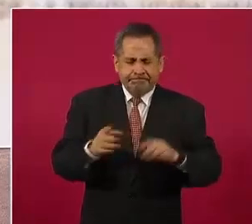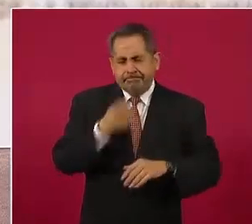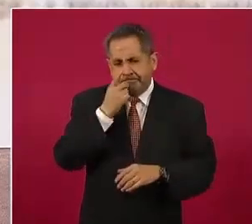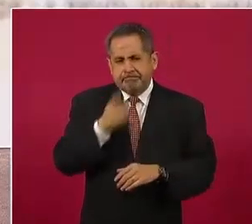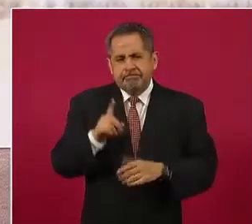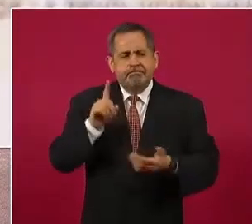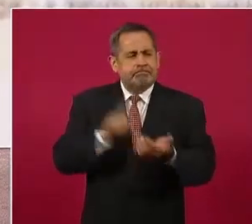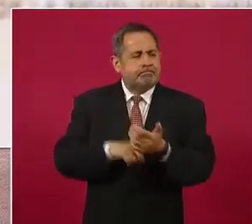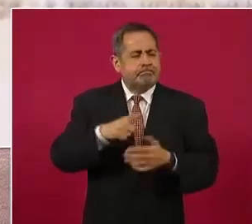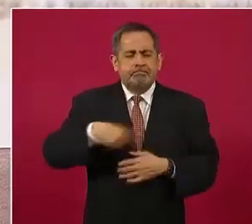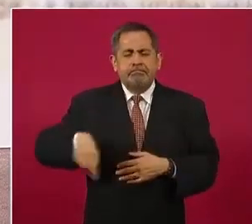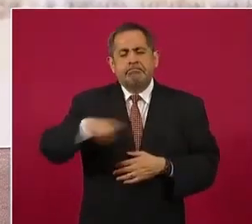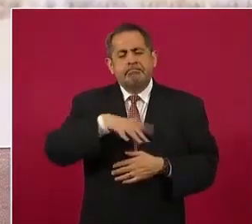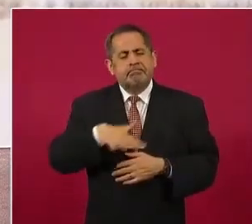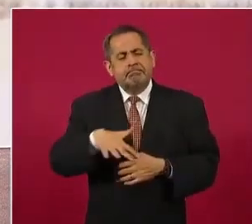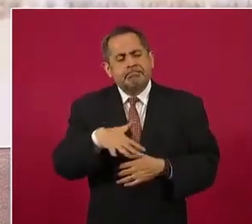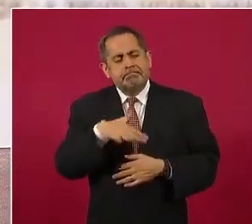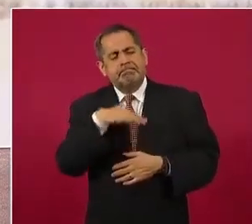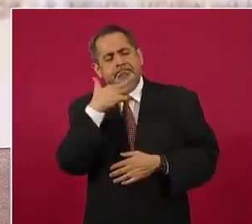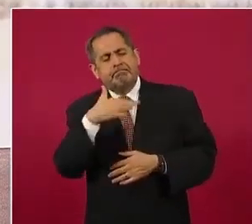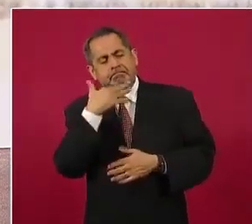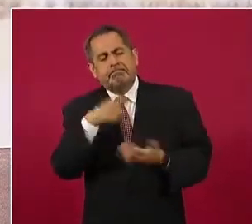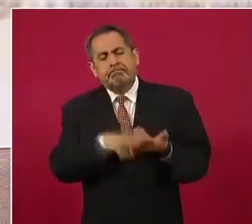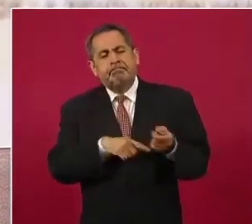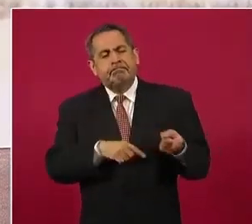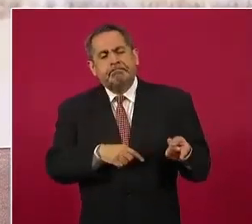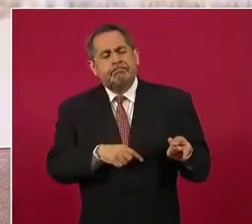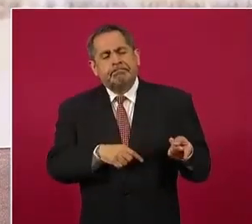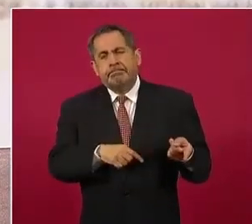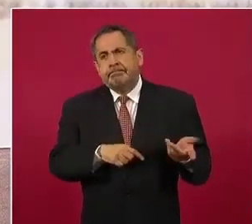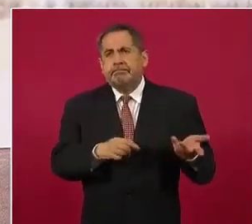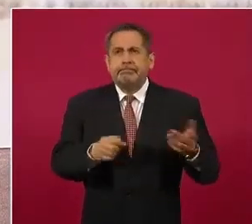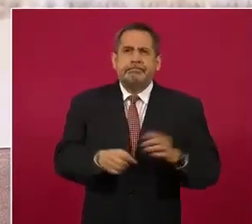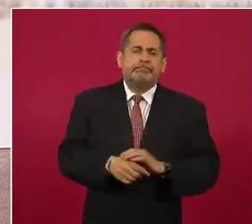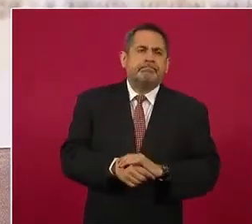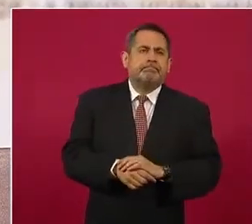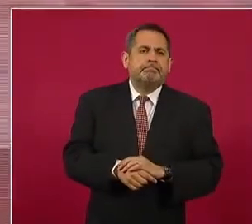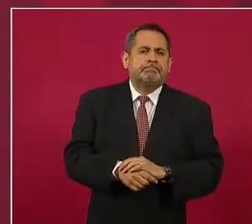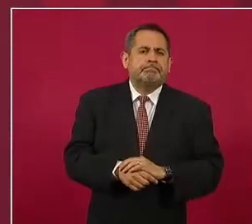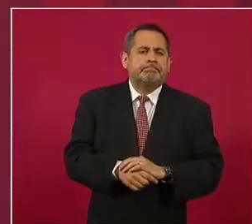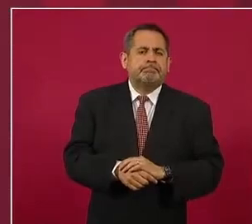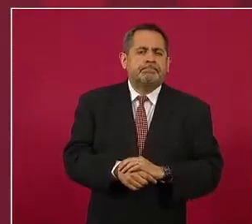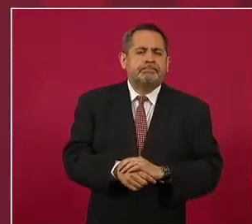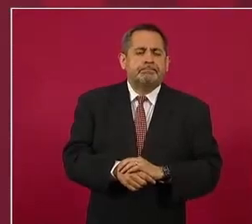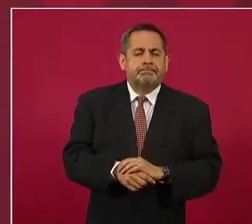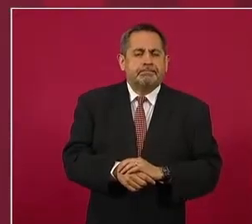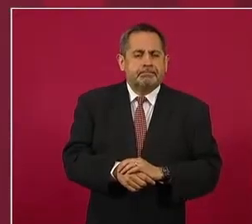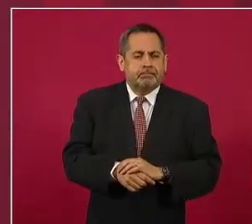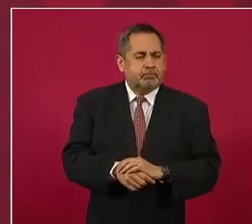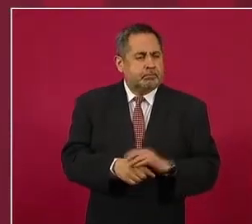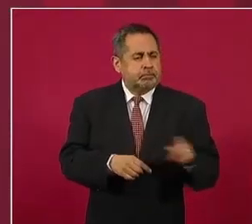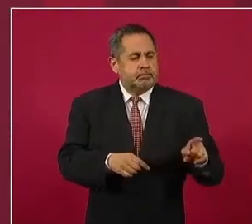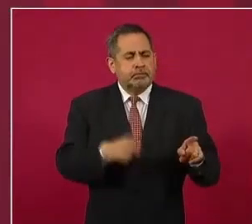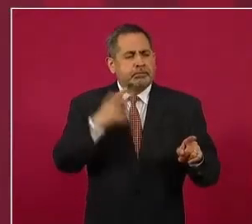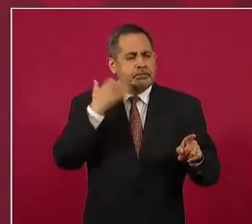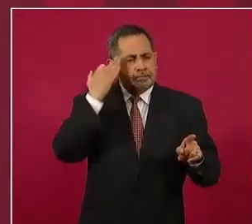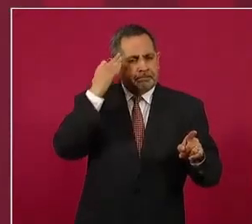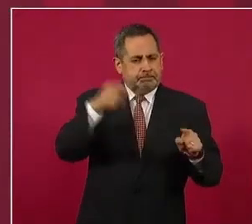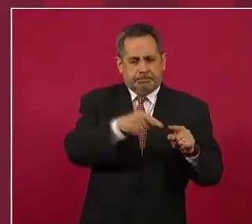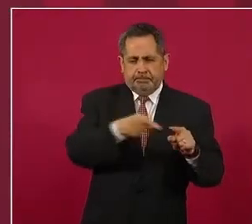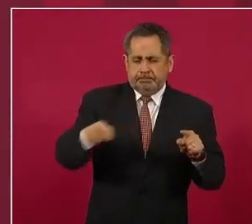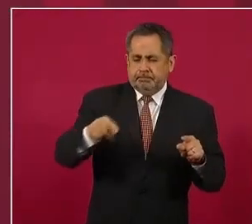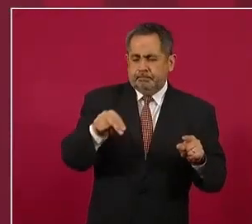corruptos del periodo neoliberal